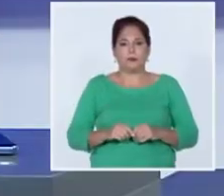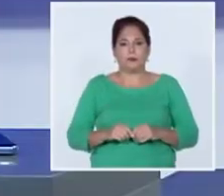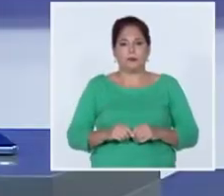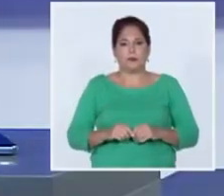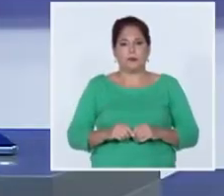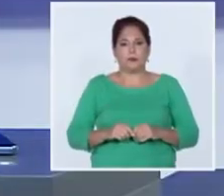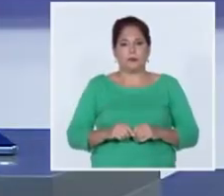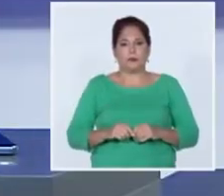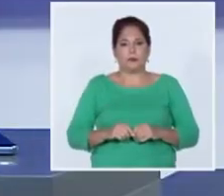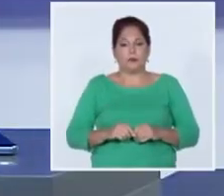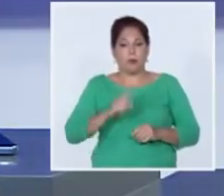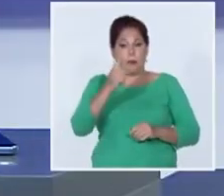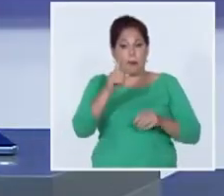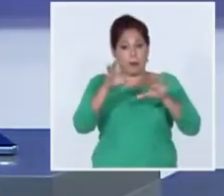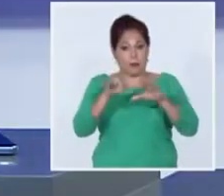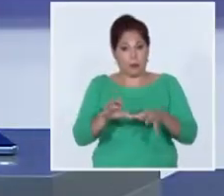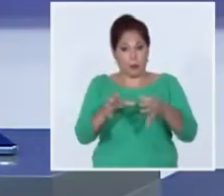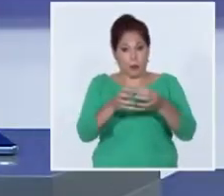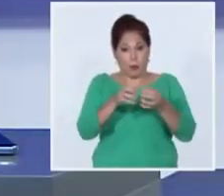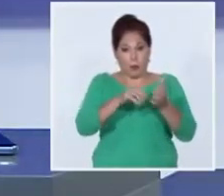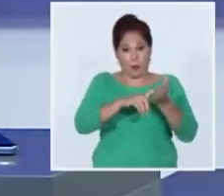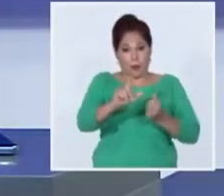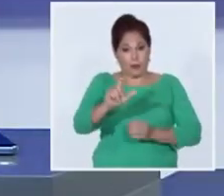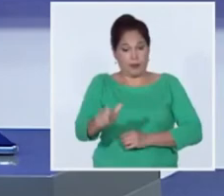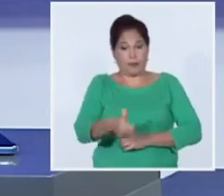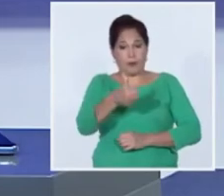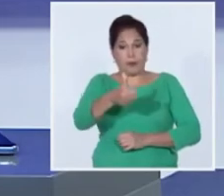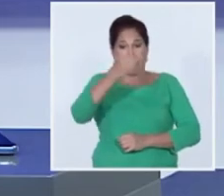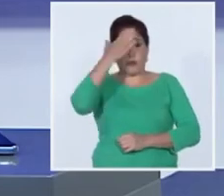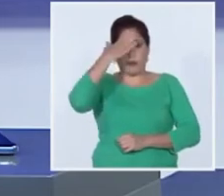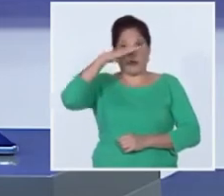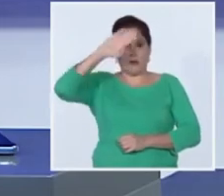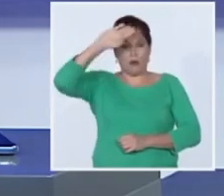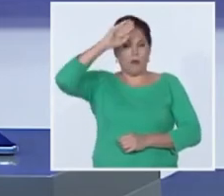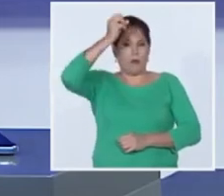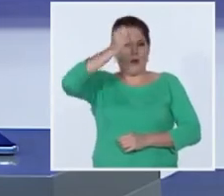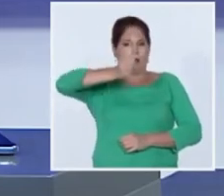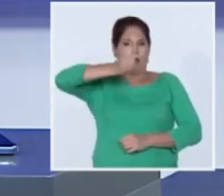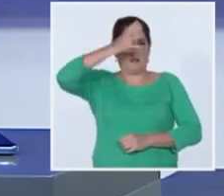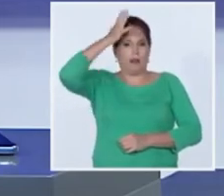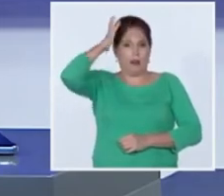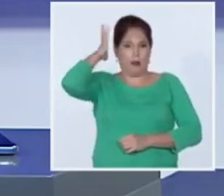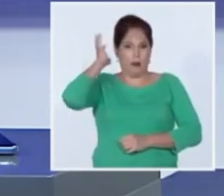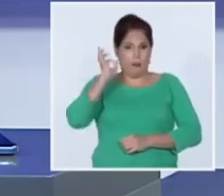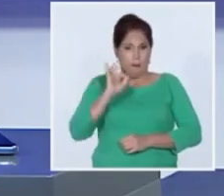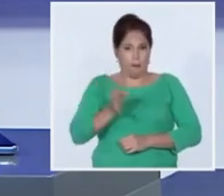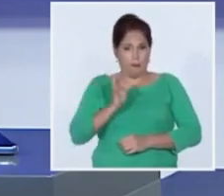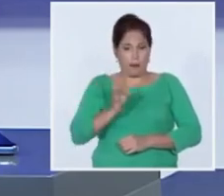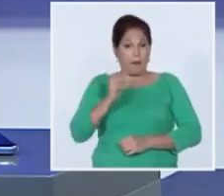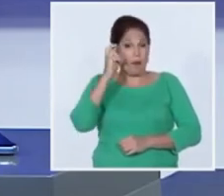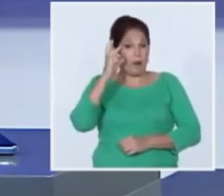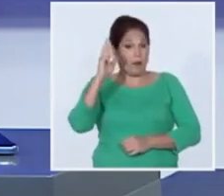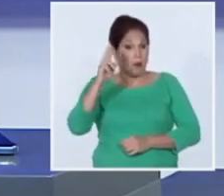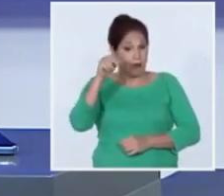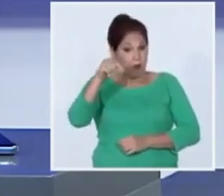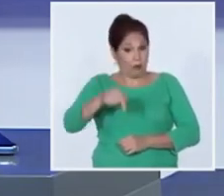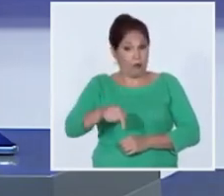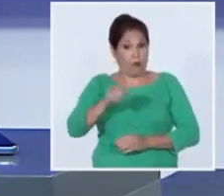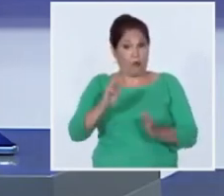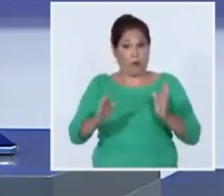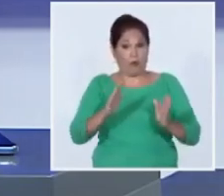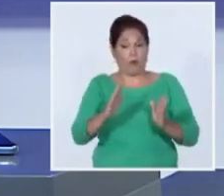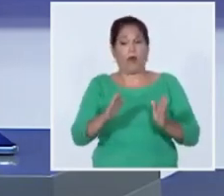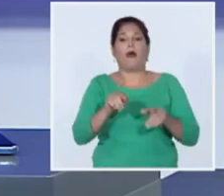el primer secretario del comité central del partido y presidente de la república Miguel Díaz Canel Bermúdez rememoró en esta jornada el